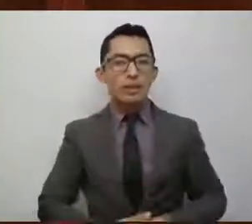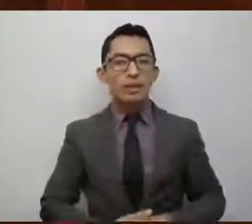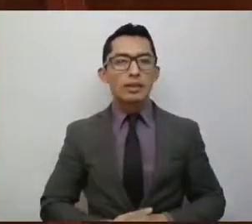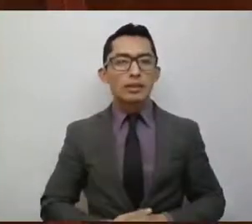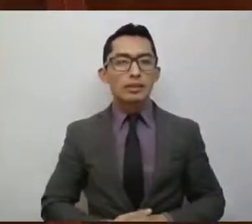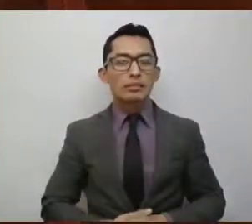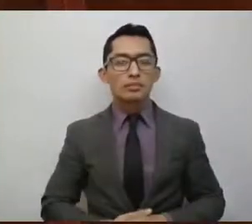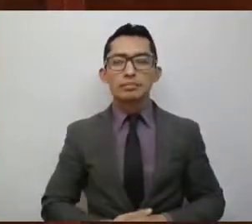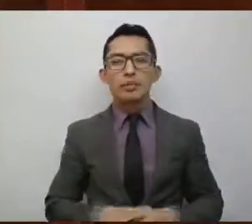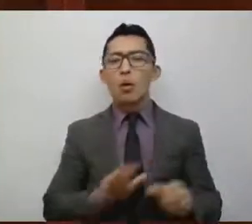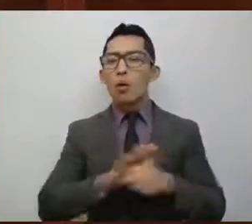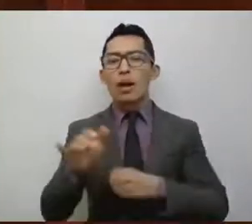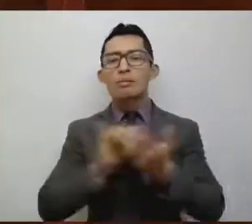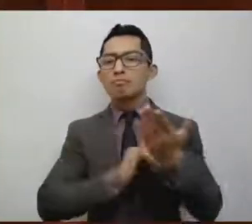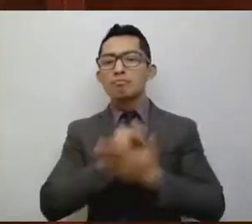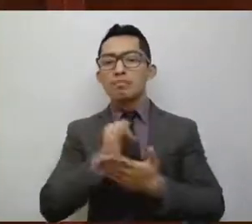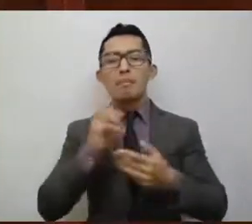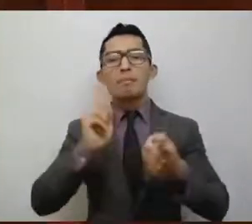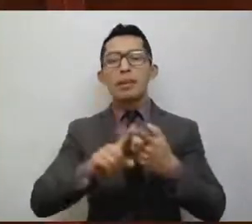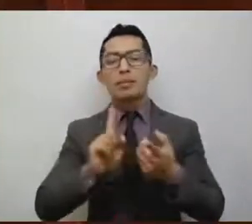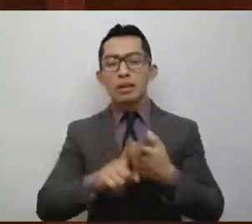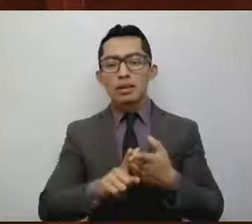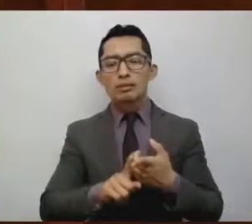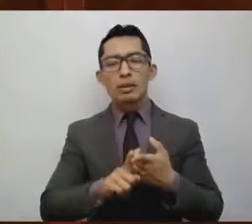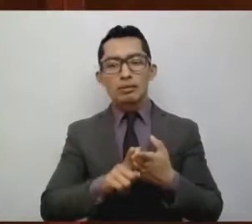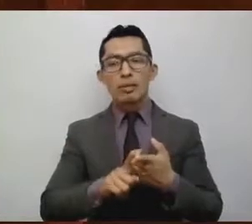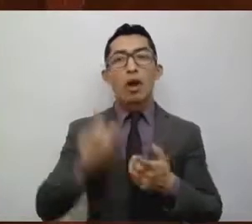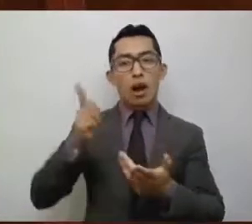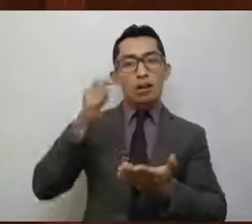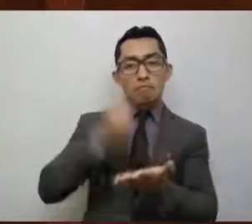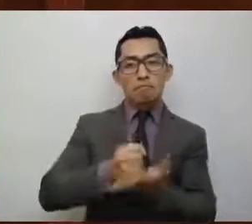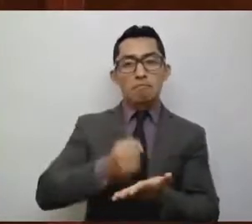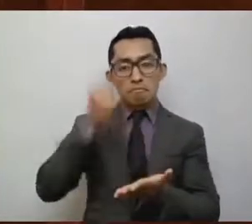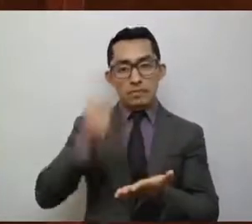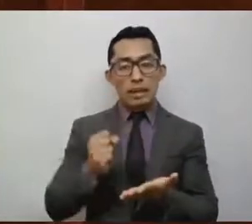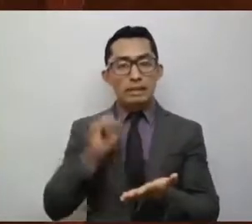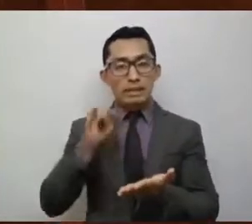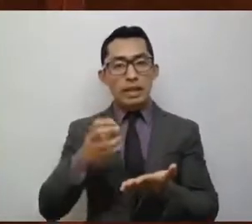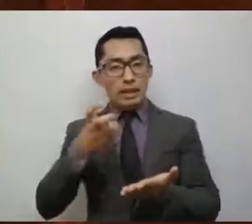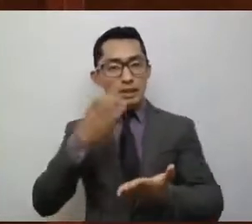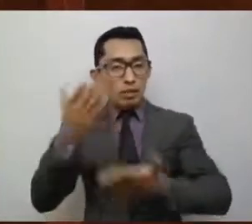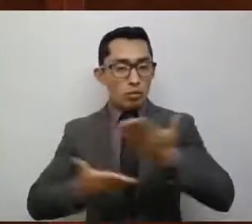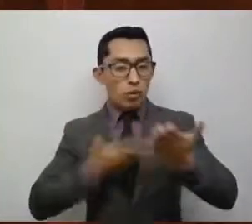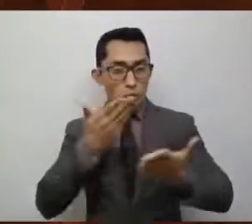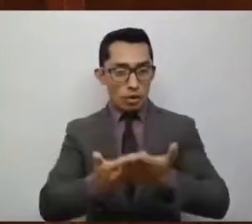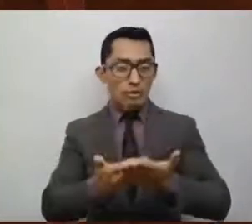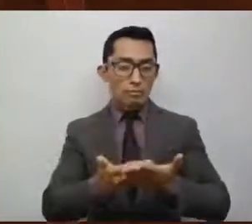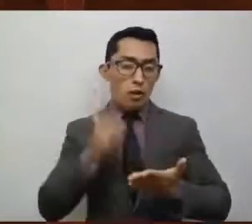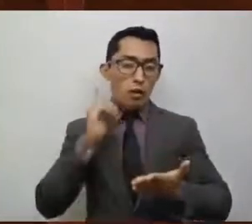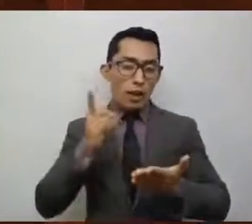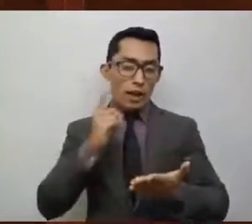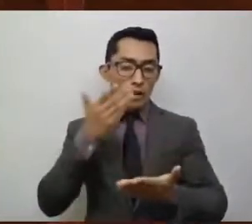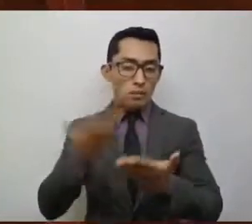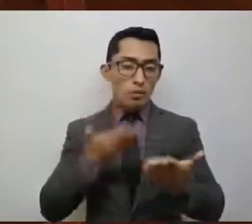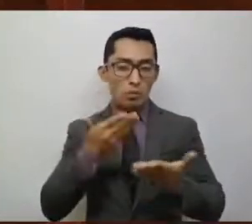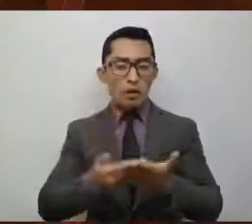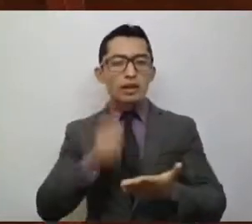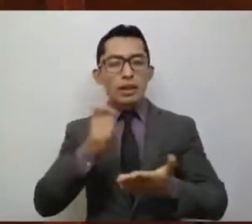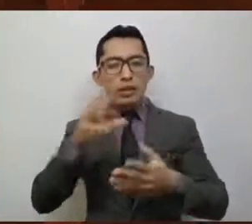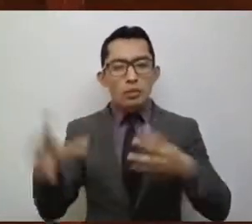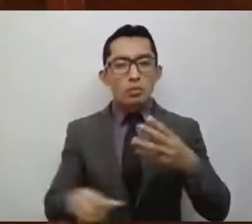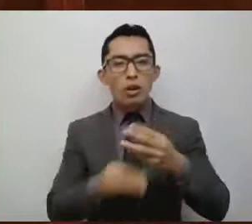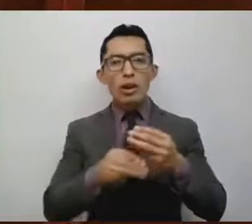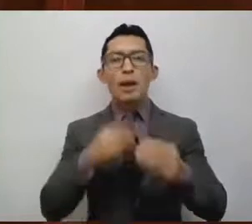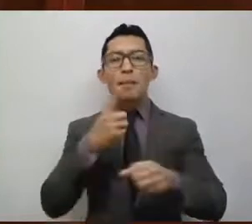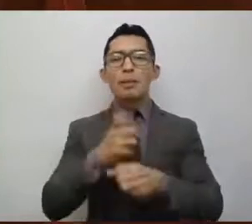Resolutivos. Primero, es de aprobarse en lo contendente la iniciativa con proyecto de decreto por el que se adicionan las fracciones